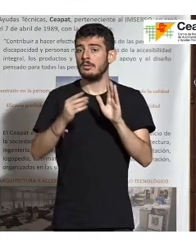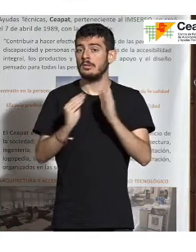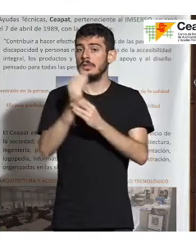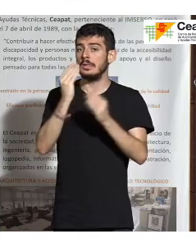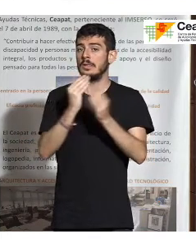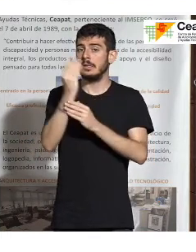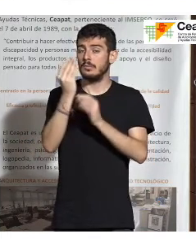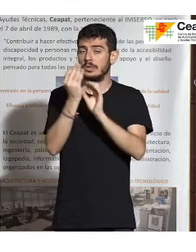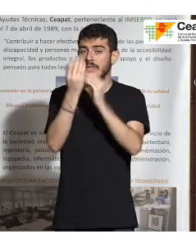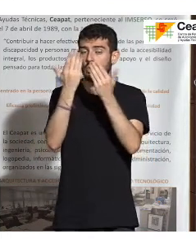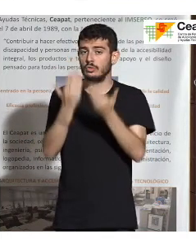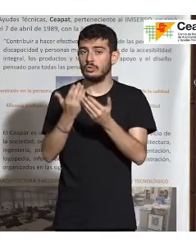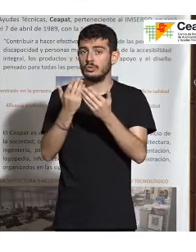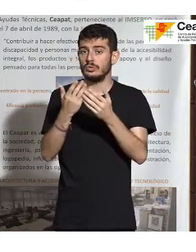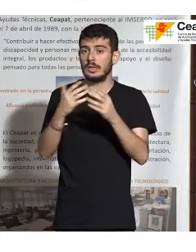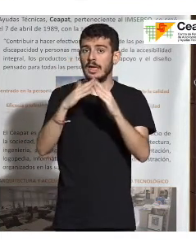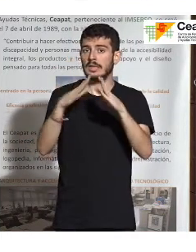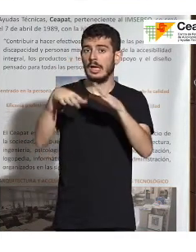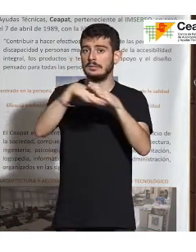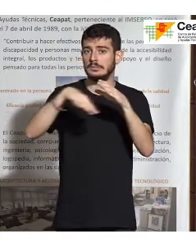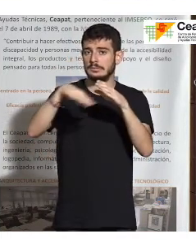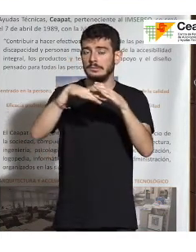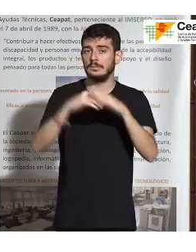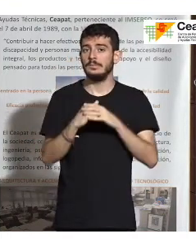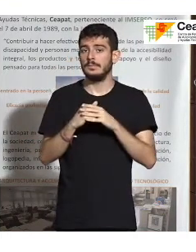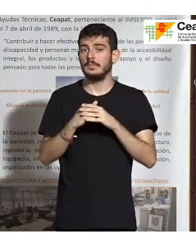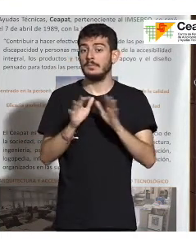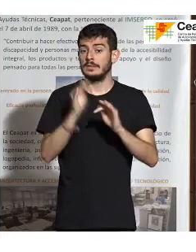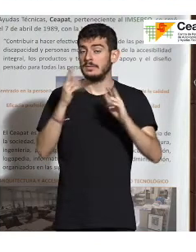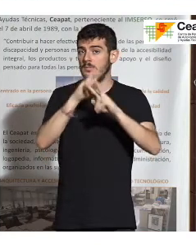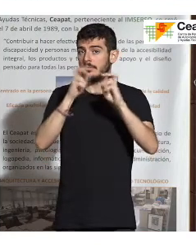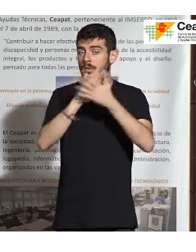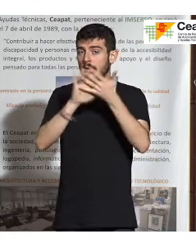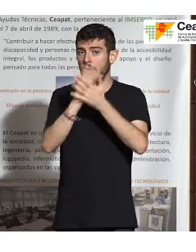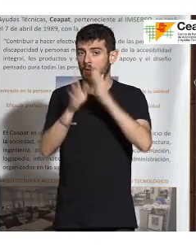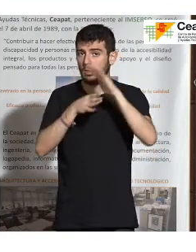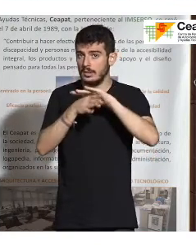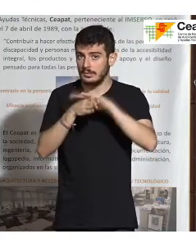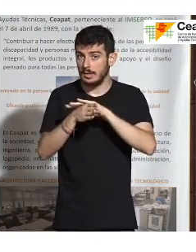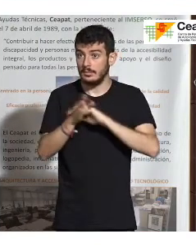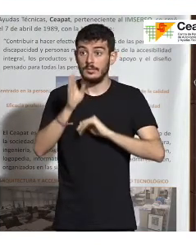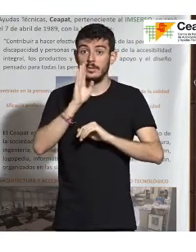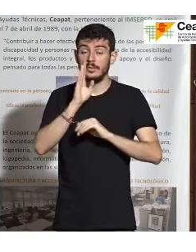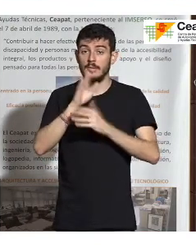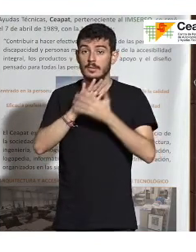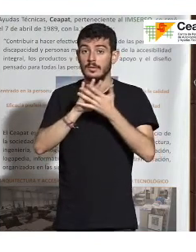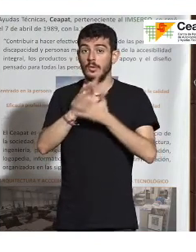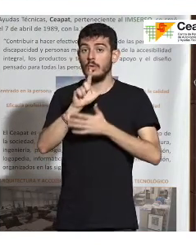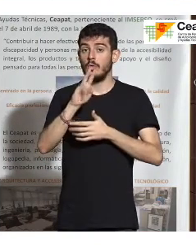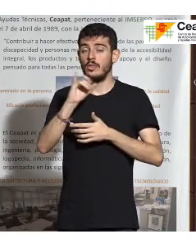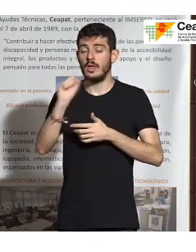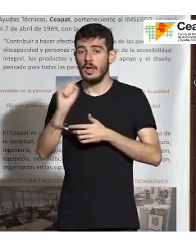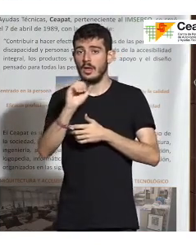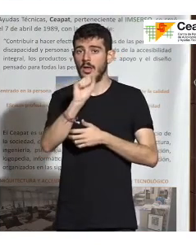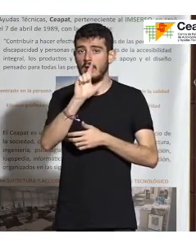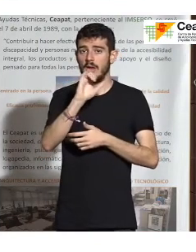en el entorno domiciliario y, sobre todo, accesibilidad. Como hemos comentado antes, pues, bueno, Lucía y Alejandro, principalmente, pues nos han